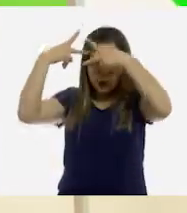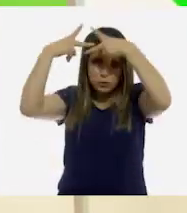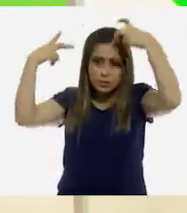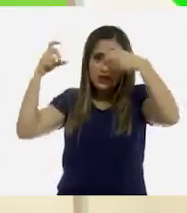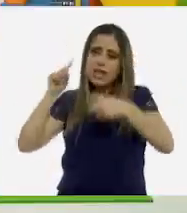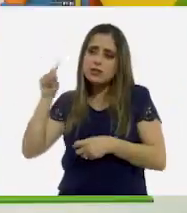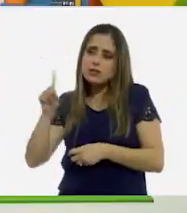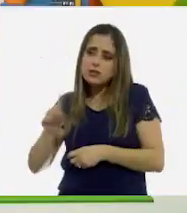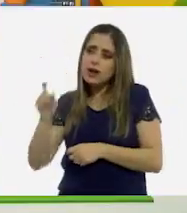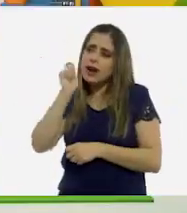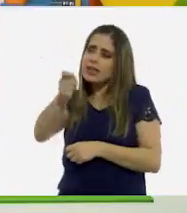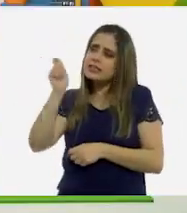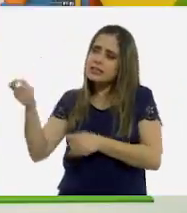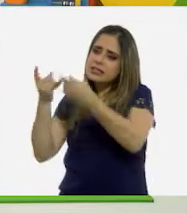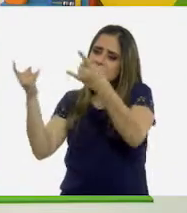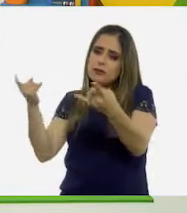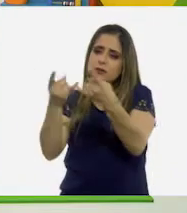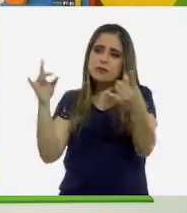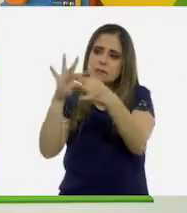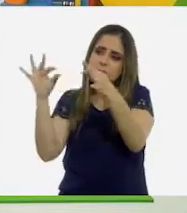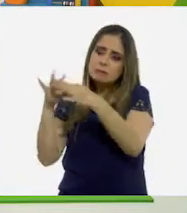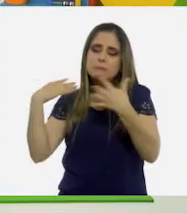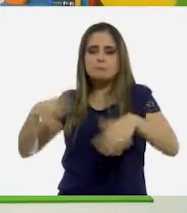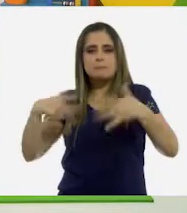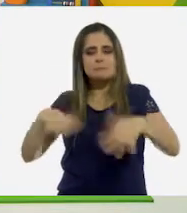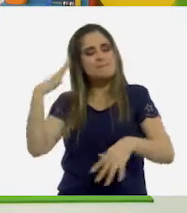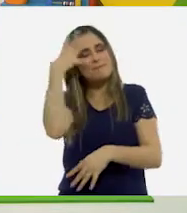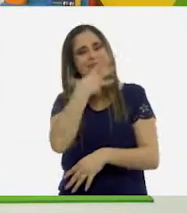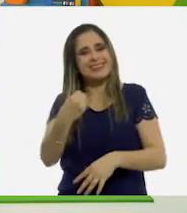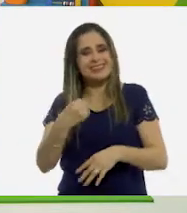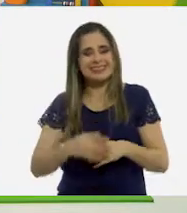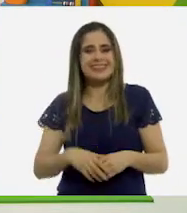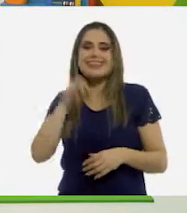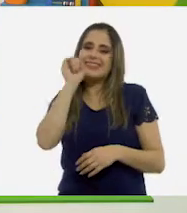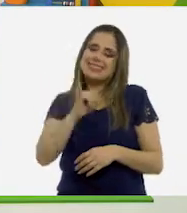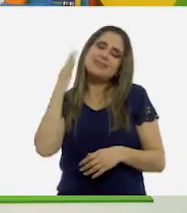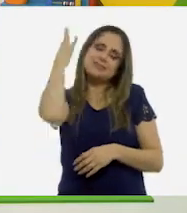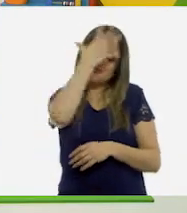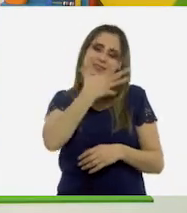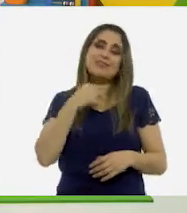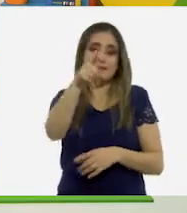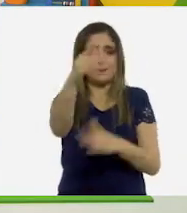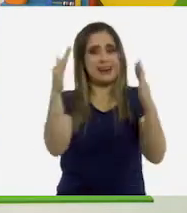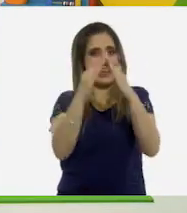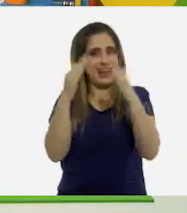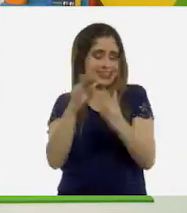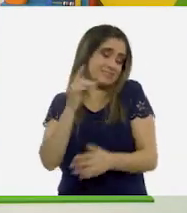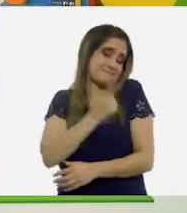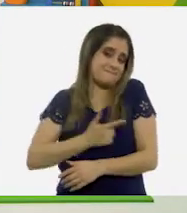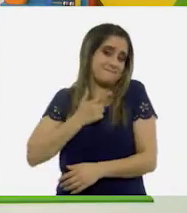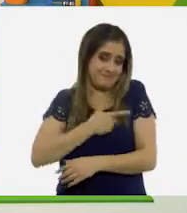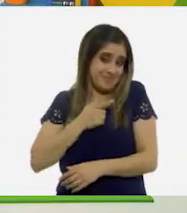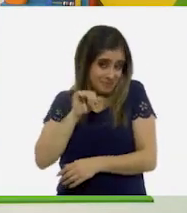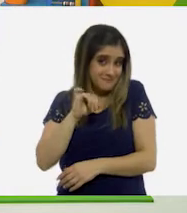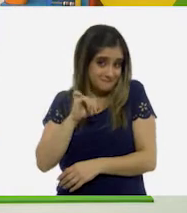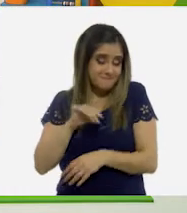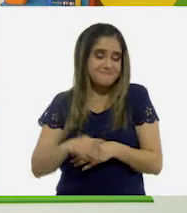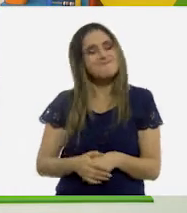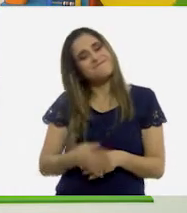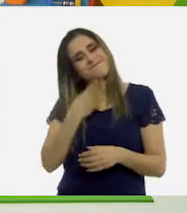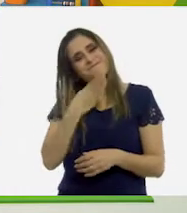eran bebés. Fue una experiencia muy agradable y estoy segura que allá en casa también la disfrutaron mucho. Con esto